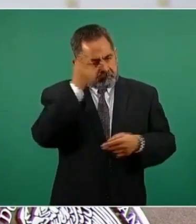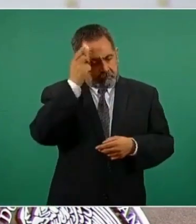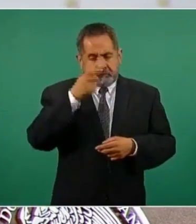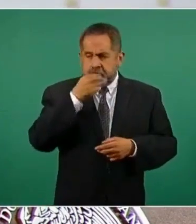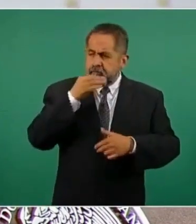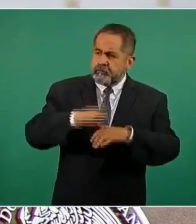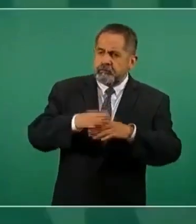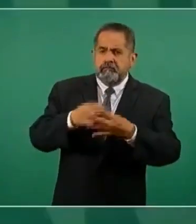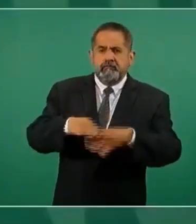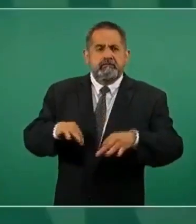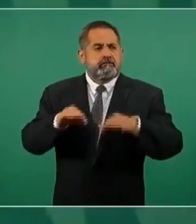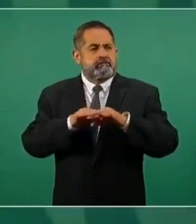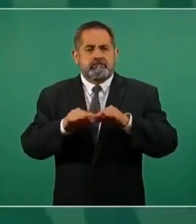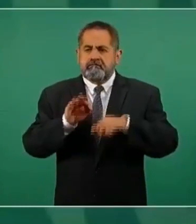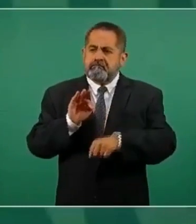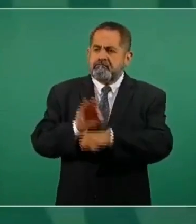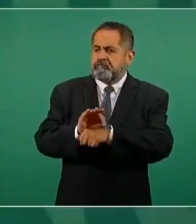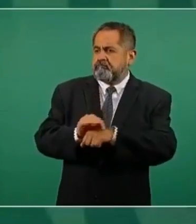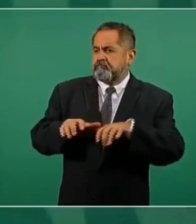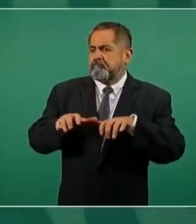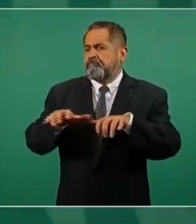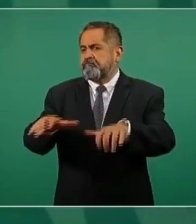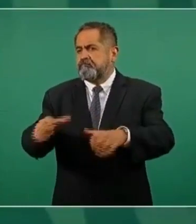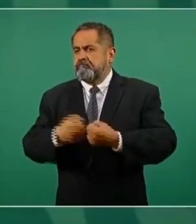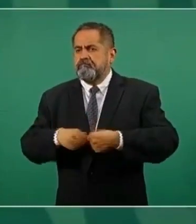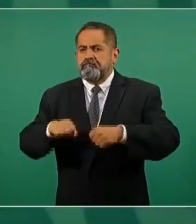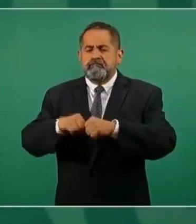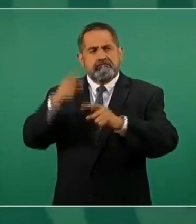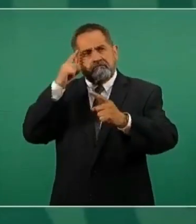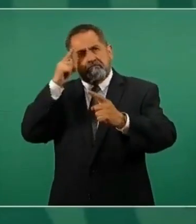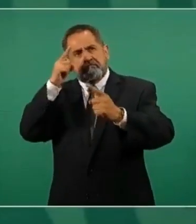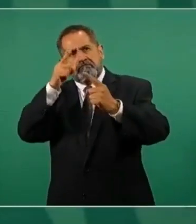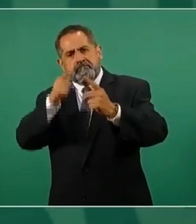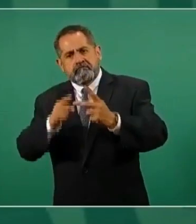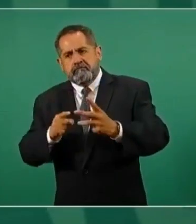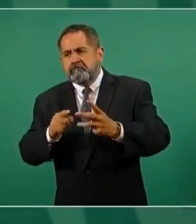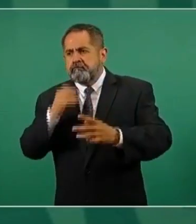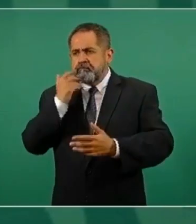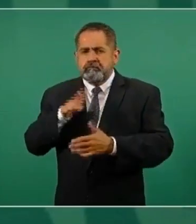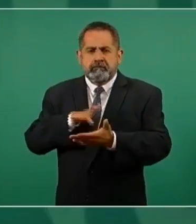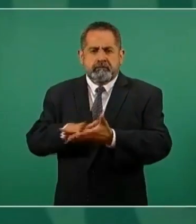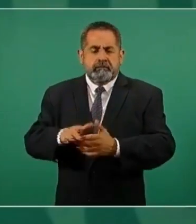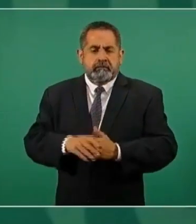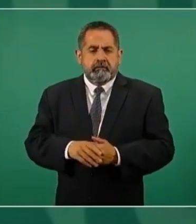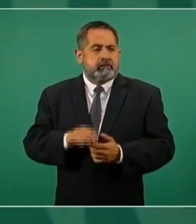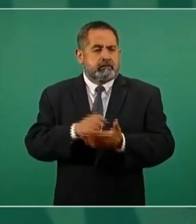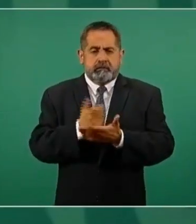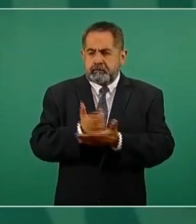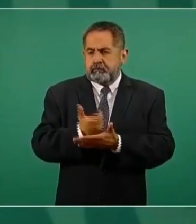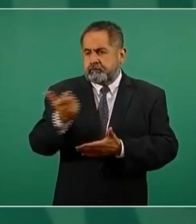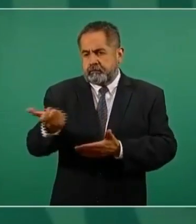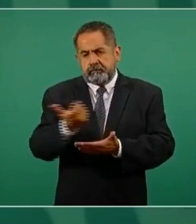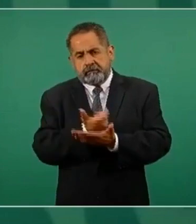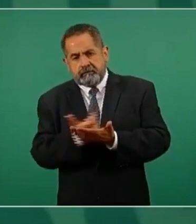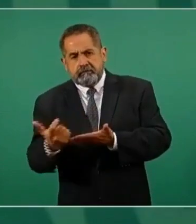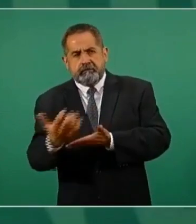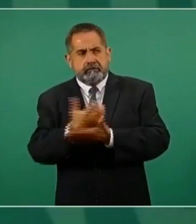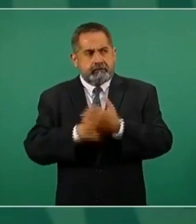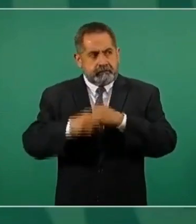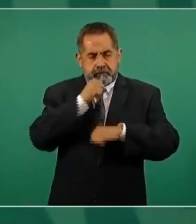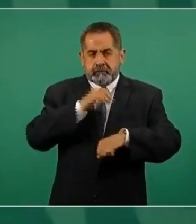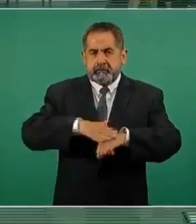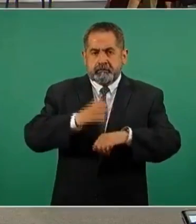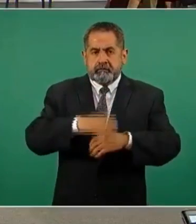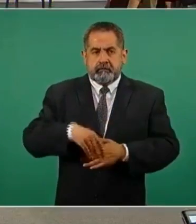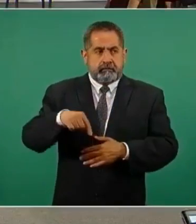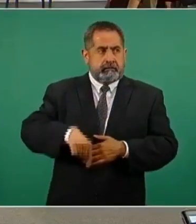dimensión social del empresario y nos hemos puesto objetivos muy claros, mejorar el salario. Y aquí, en esta misma